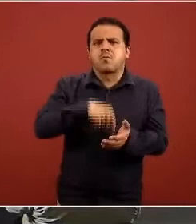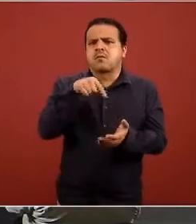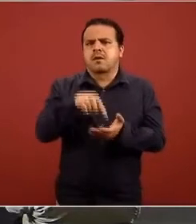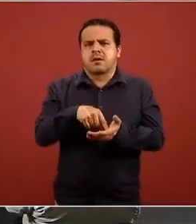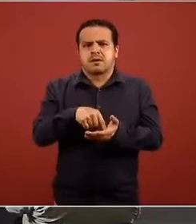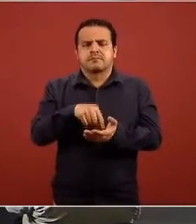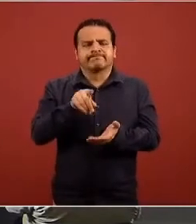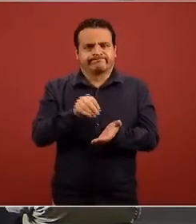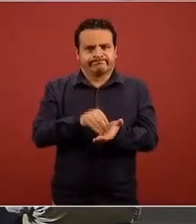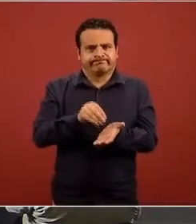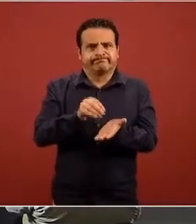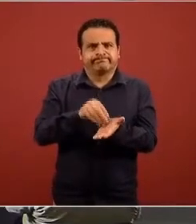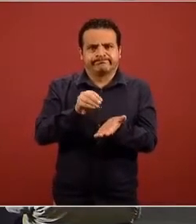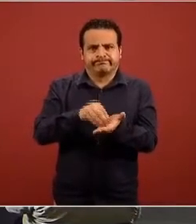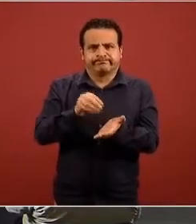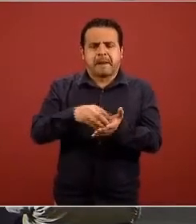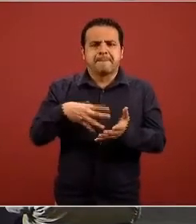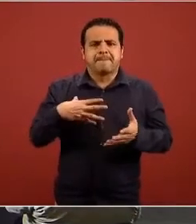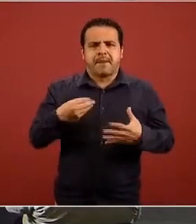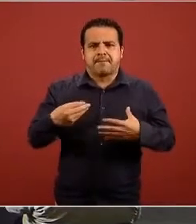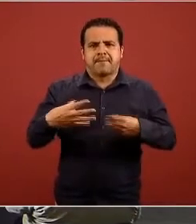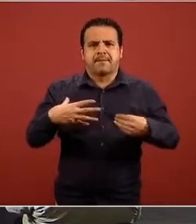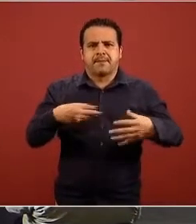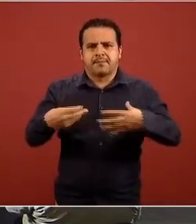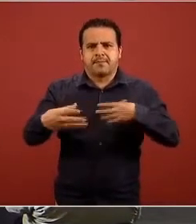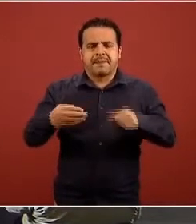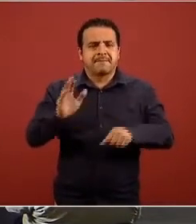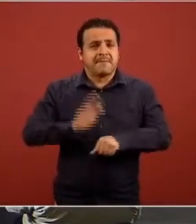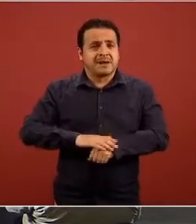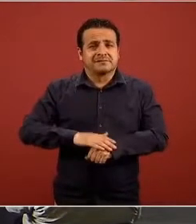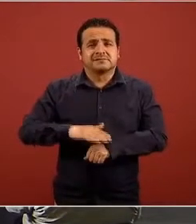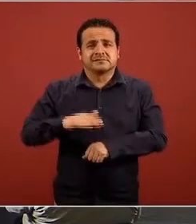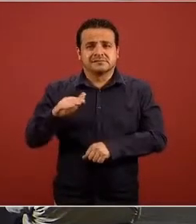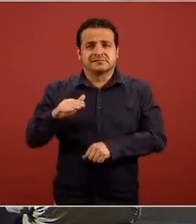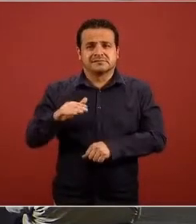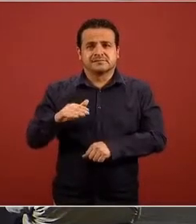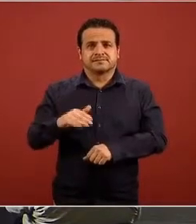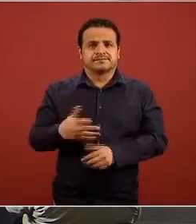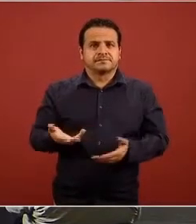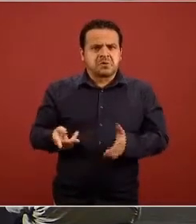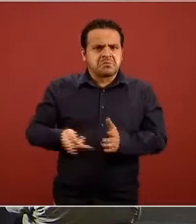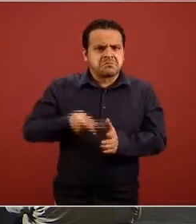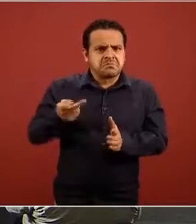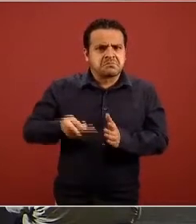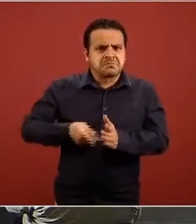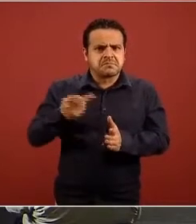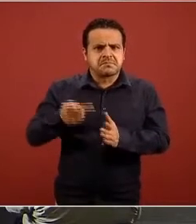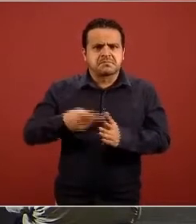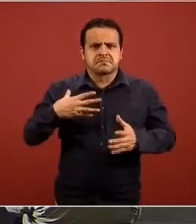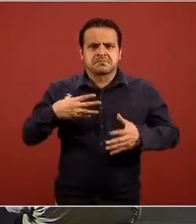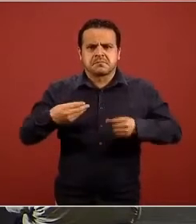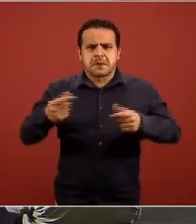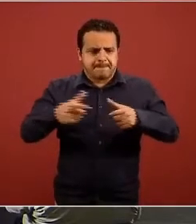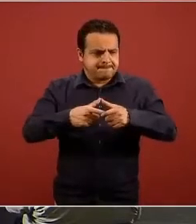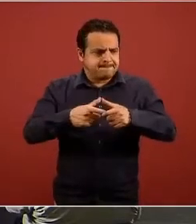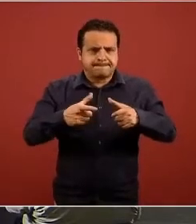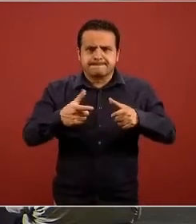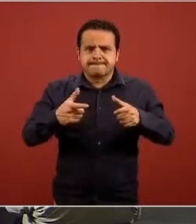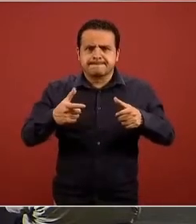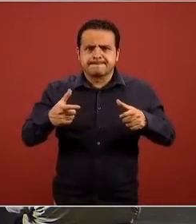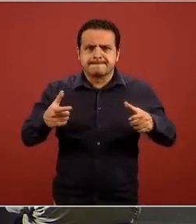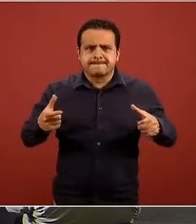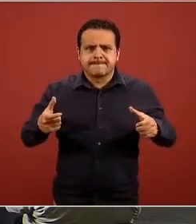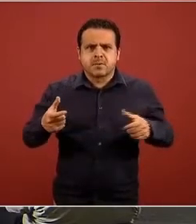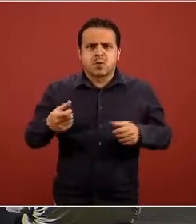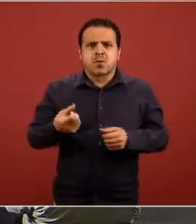federativas que están teniendo esta mayor concentración de casos ya con una base poblacional dado que es una tasa de